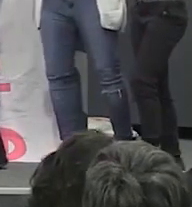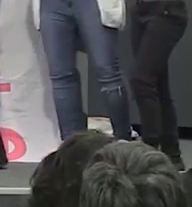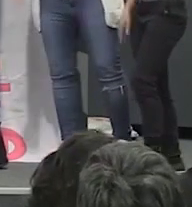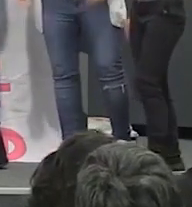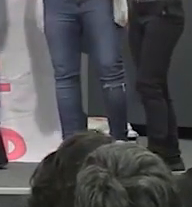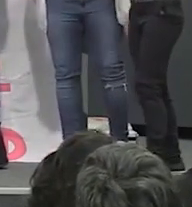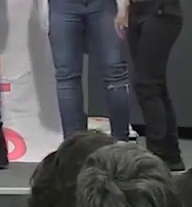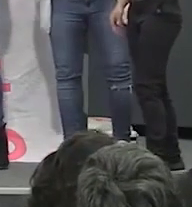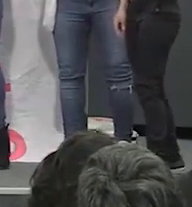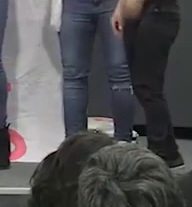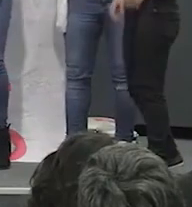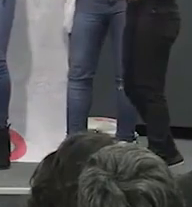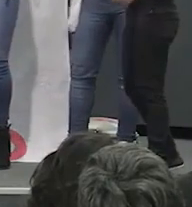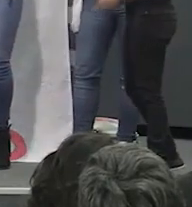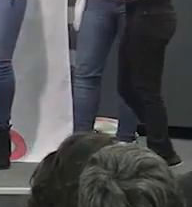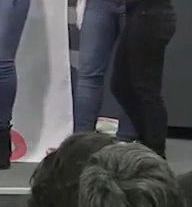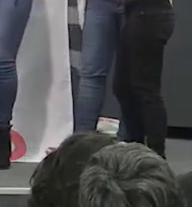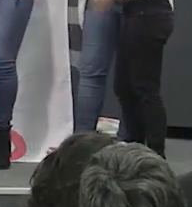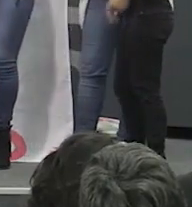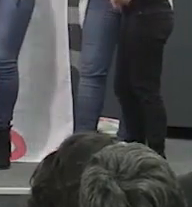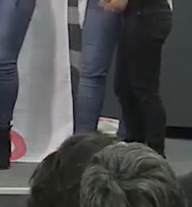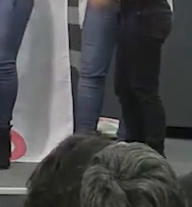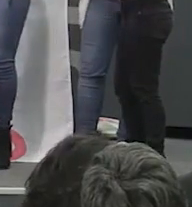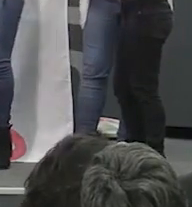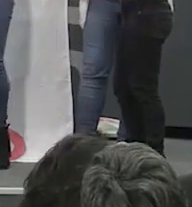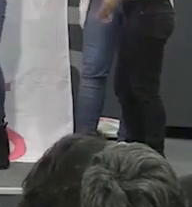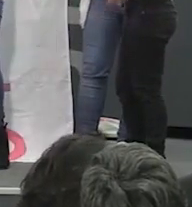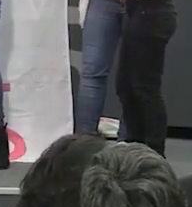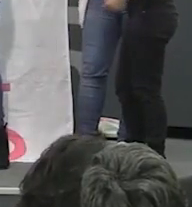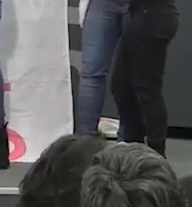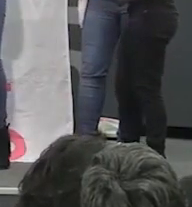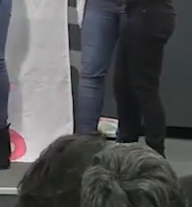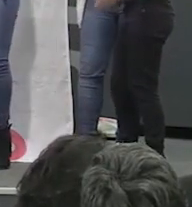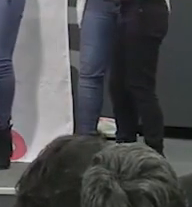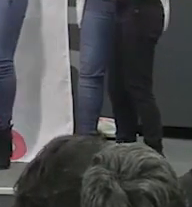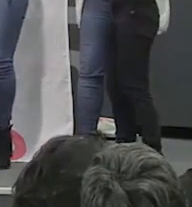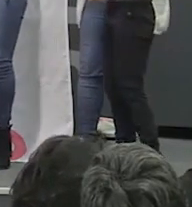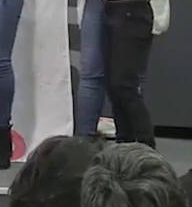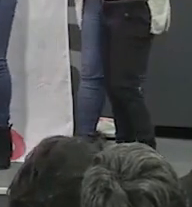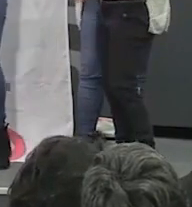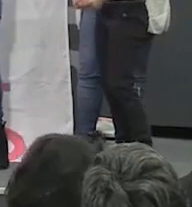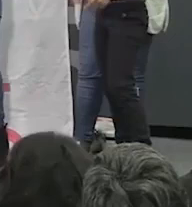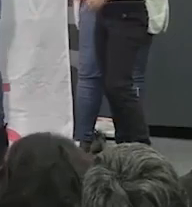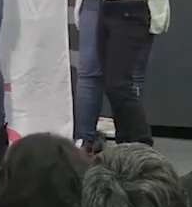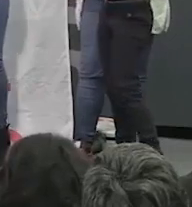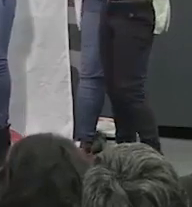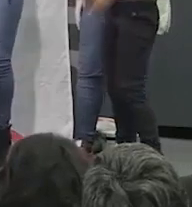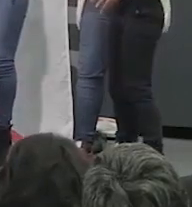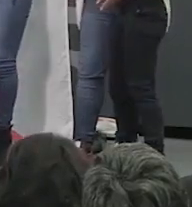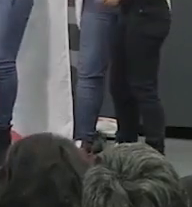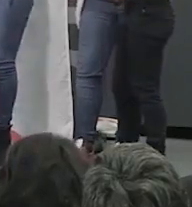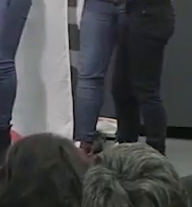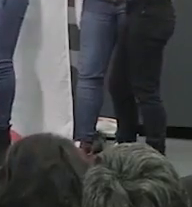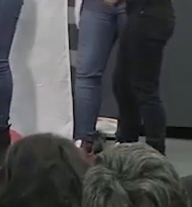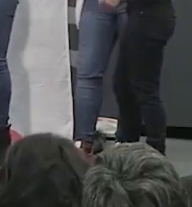Y por bandera mis sentimientos Romparé cadenas